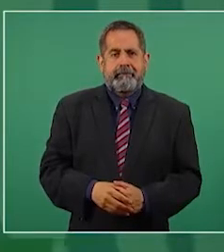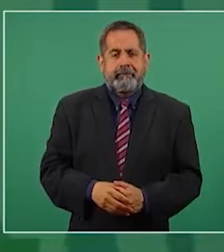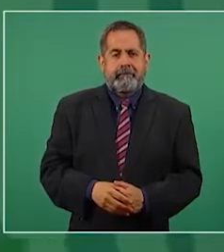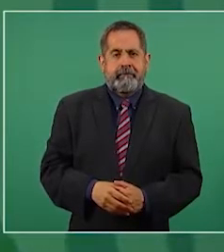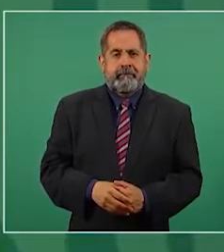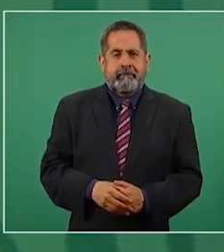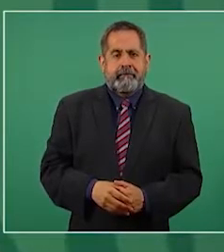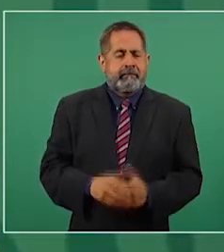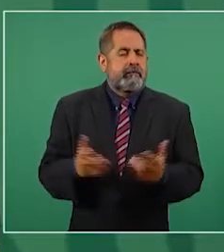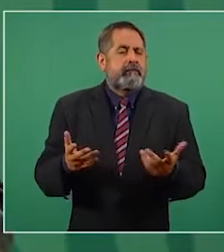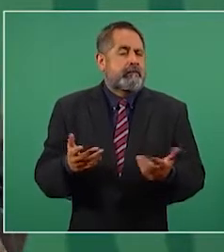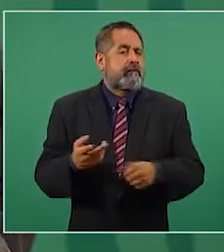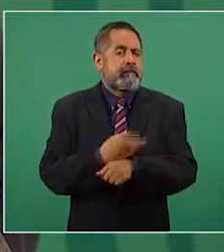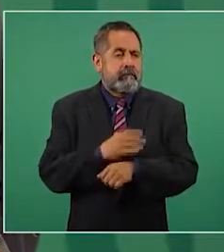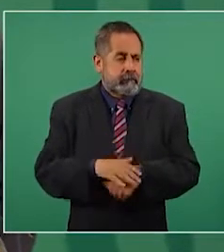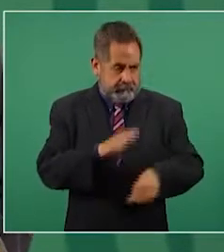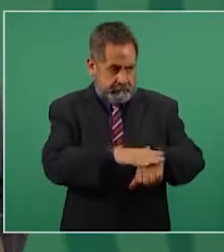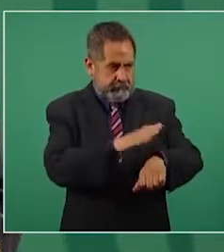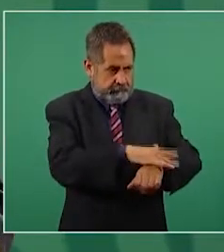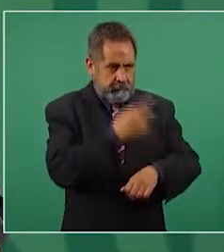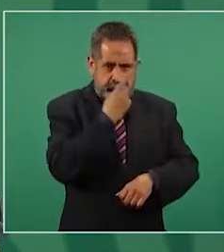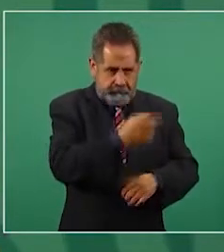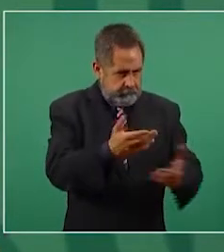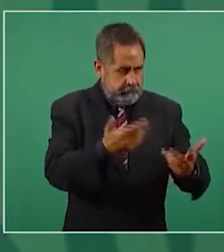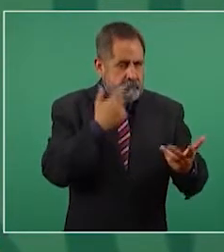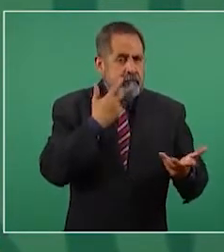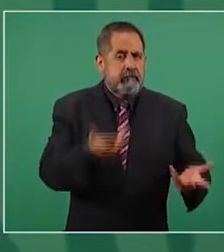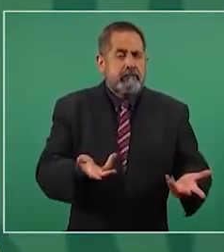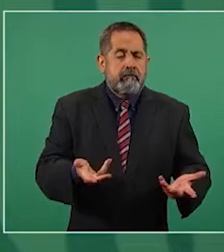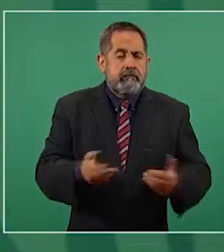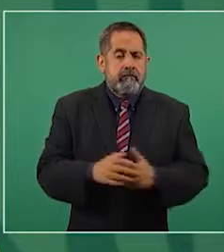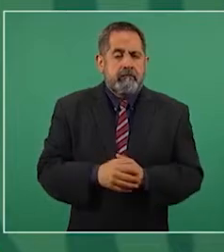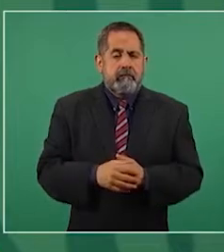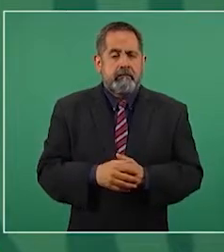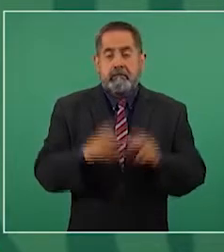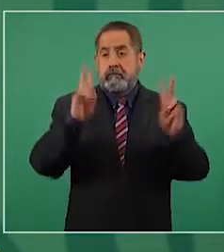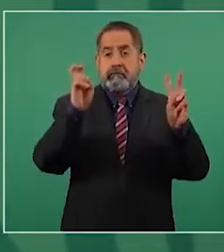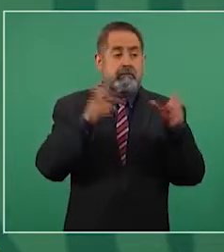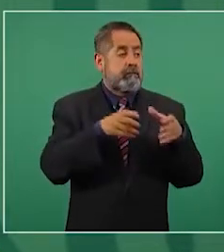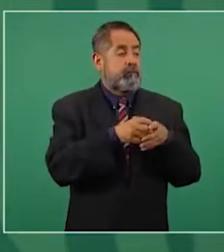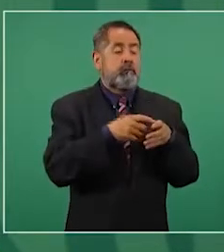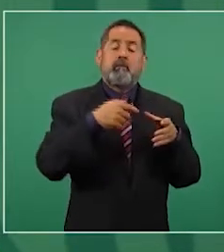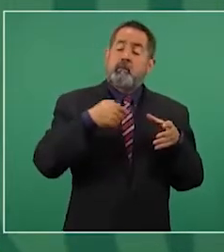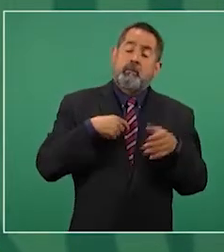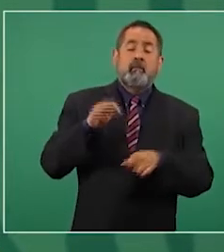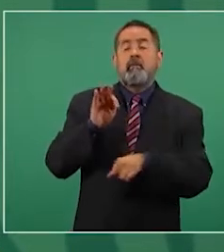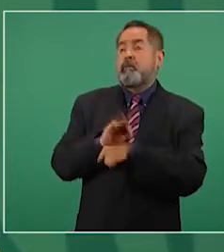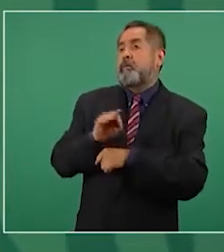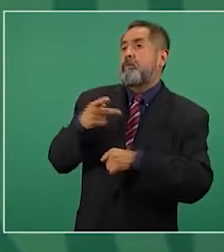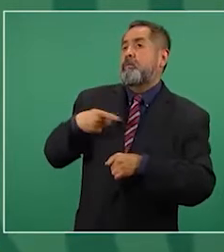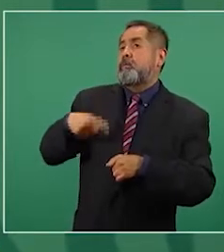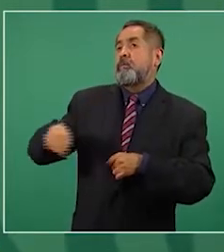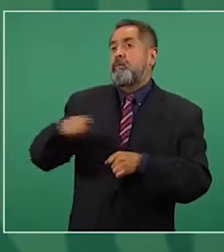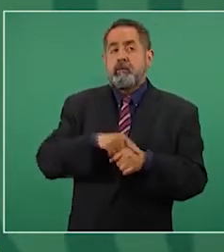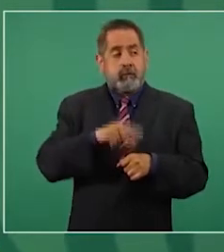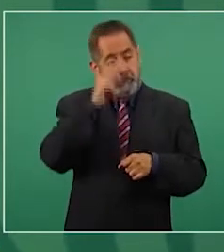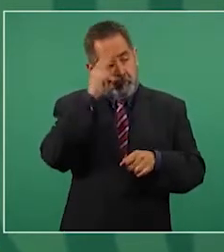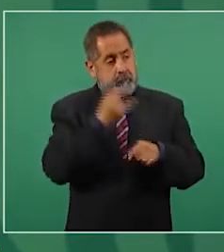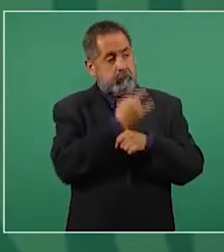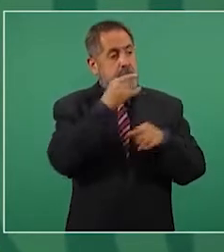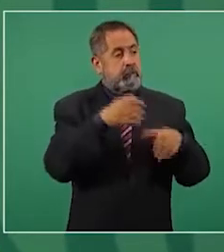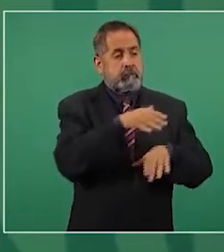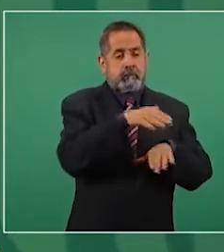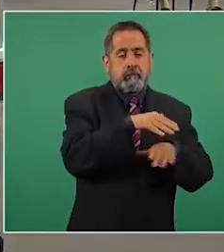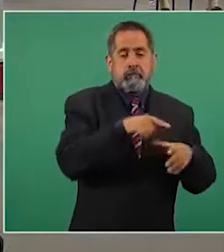A ver qué van a decir ahora los pseudo-demócratas, intelectuales orgánicos